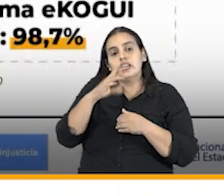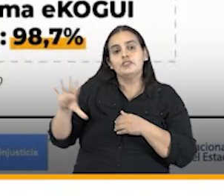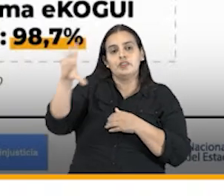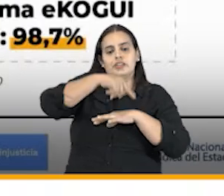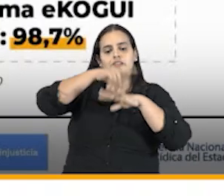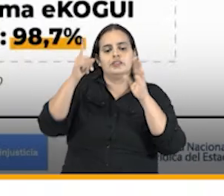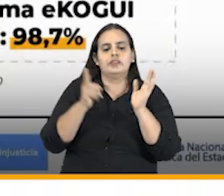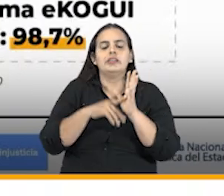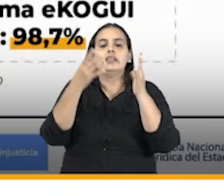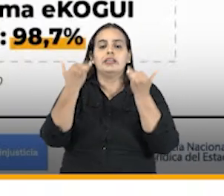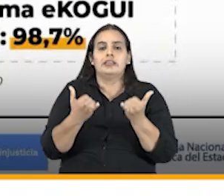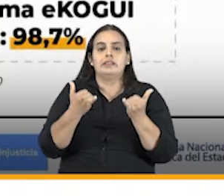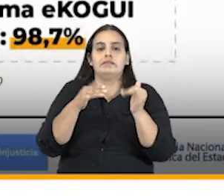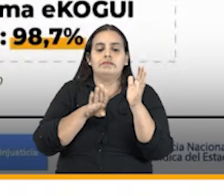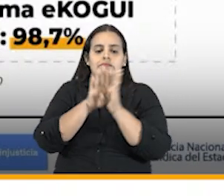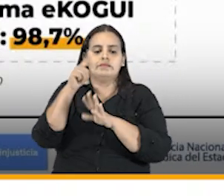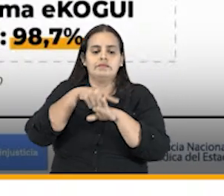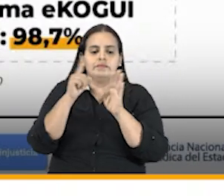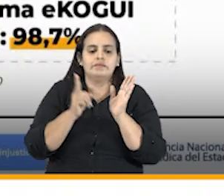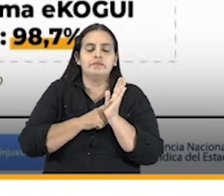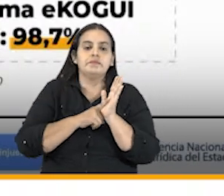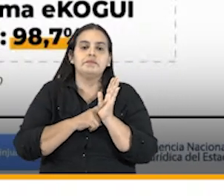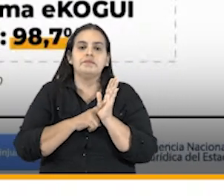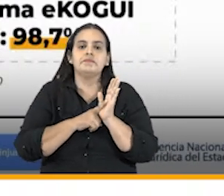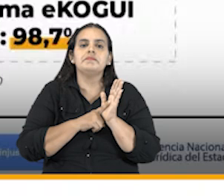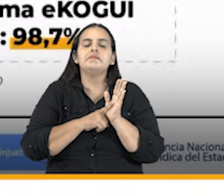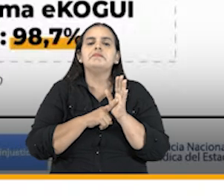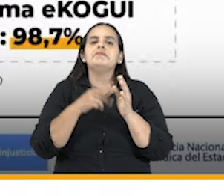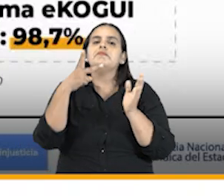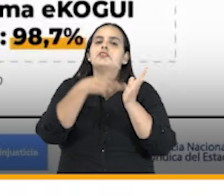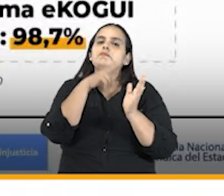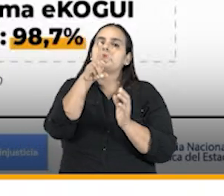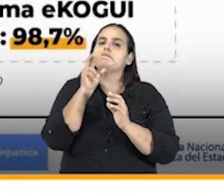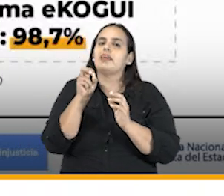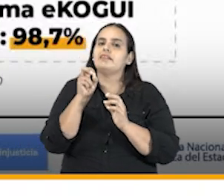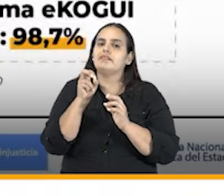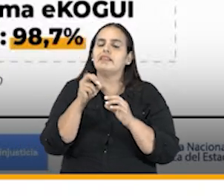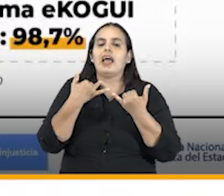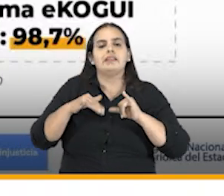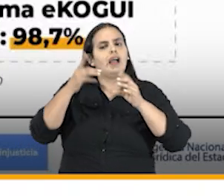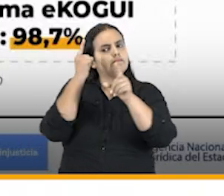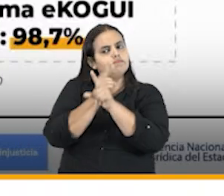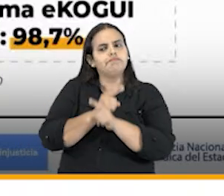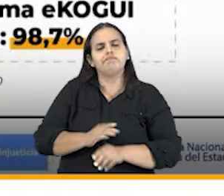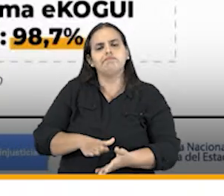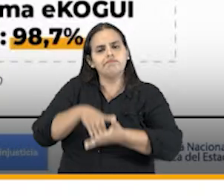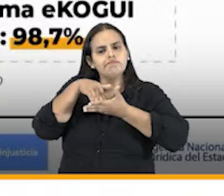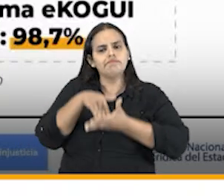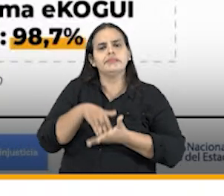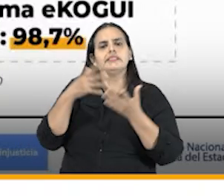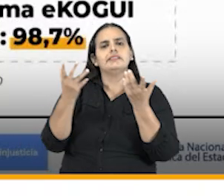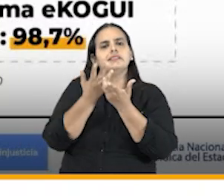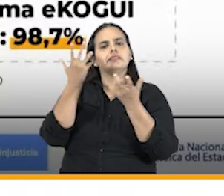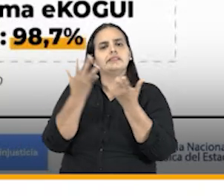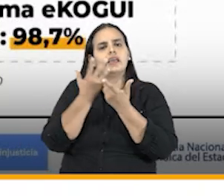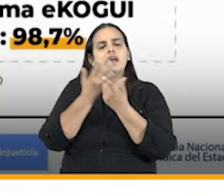arbitrales y conciliaciones extrajudiciales entonces en el 2020 garantizamos la estabilidad del sistema obteniendo un